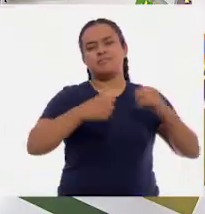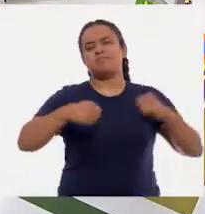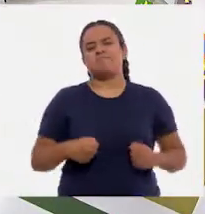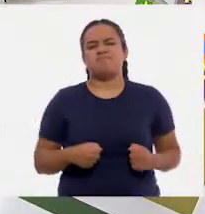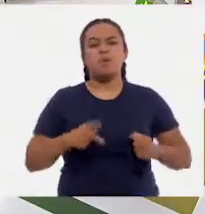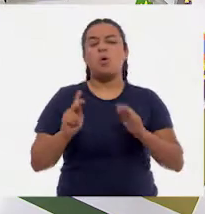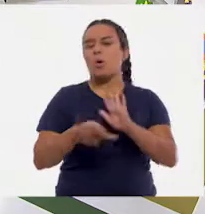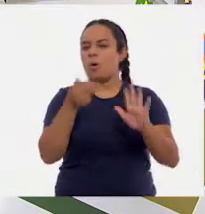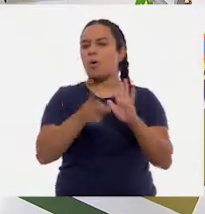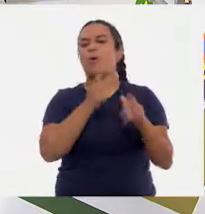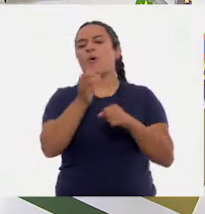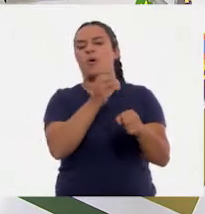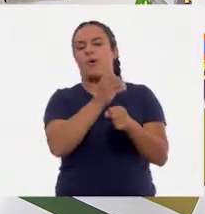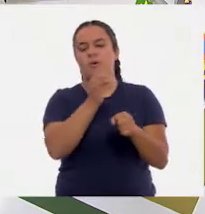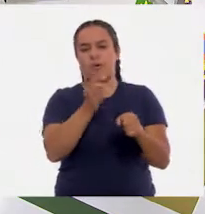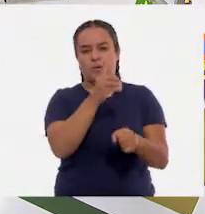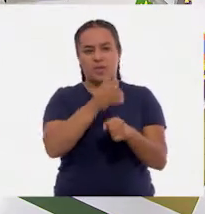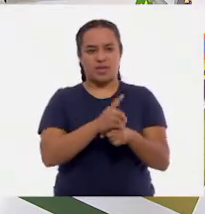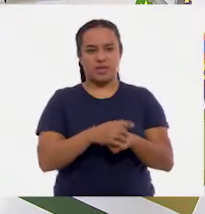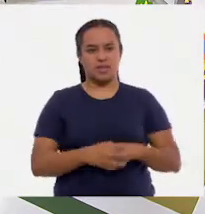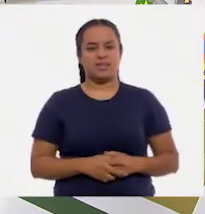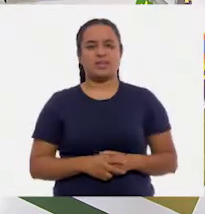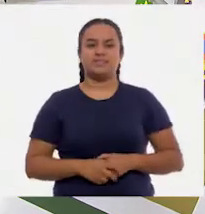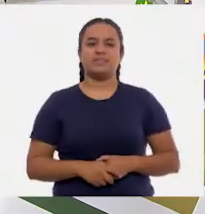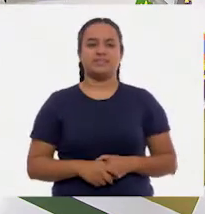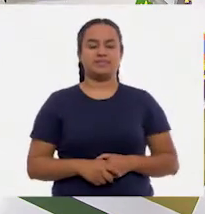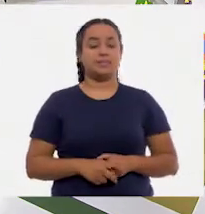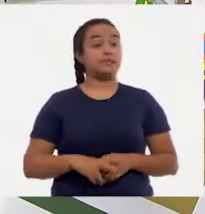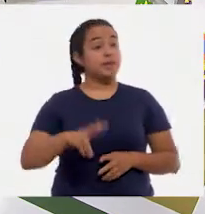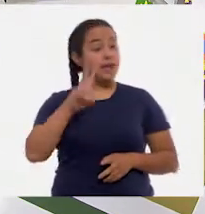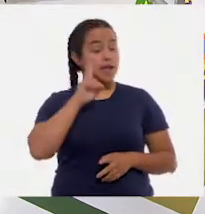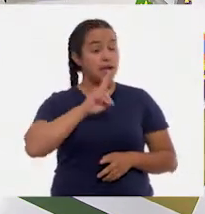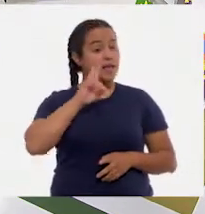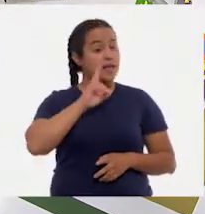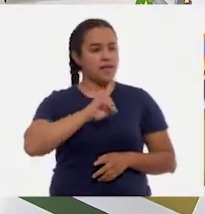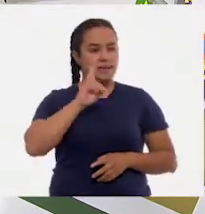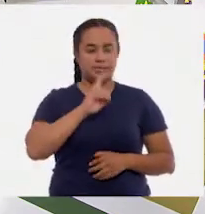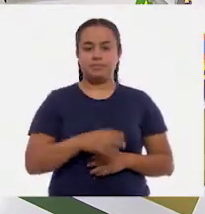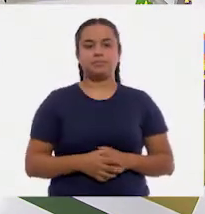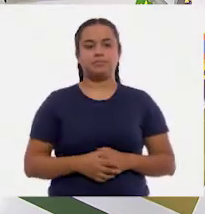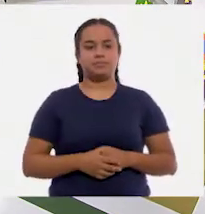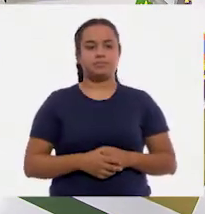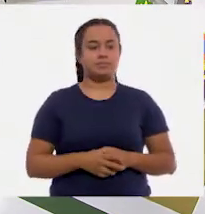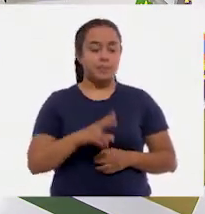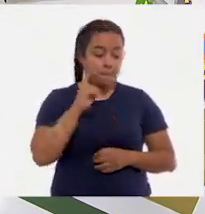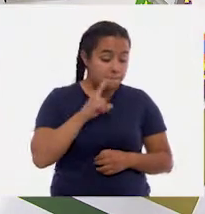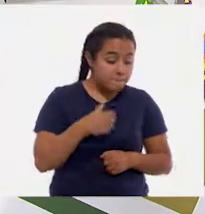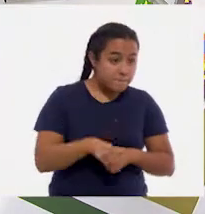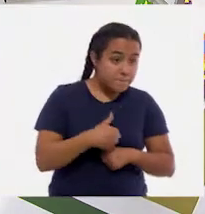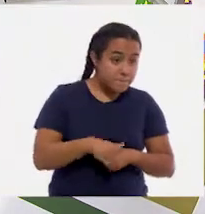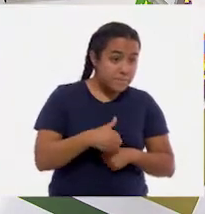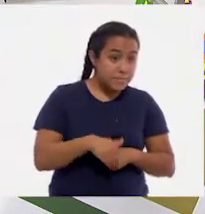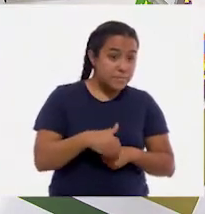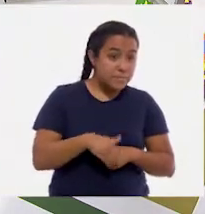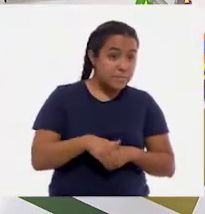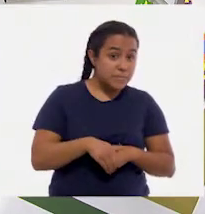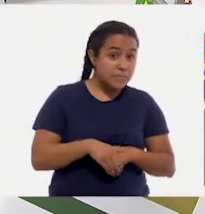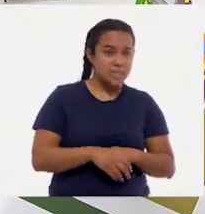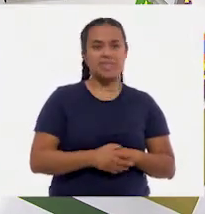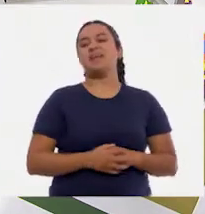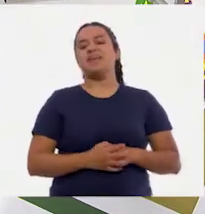¡Otra oportunidad! ¡Otra oportunidad! ¡Otra oportunidad! A ver. Veamos que me salga un...